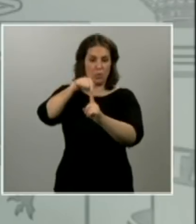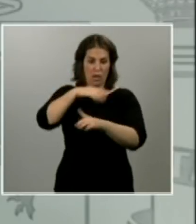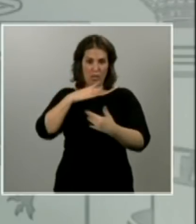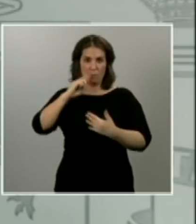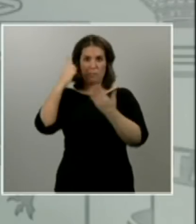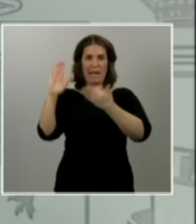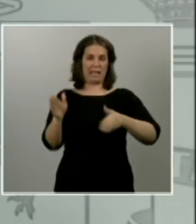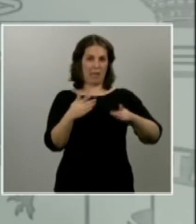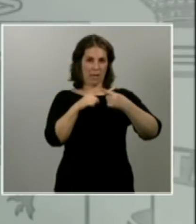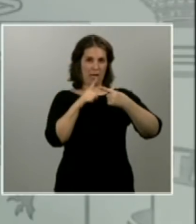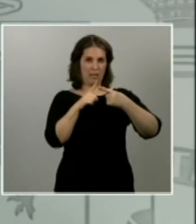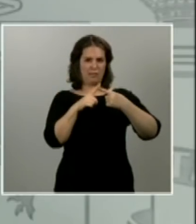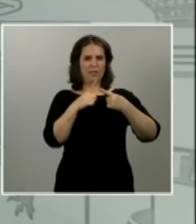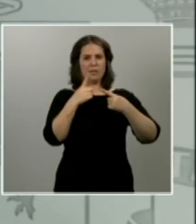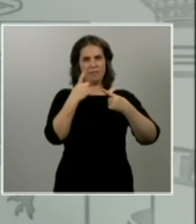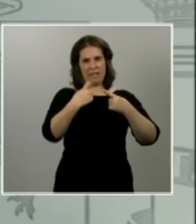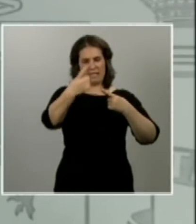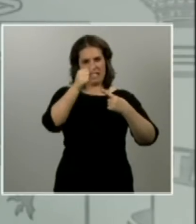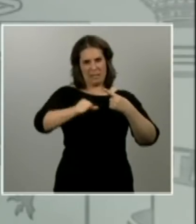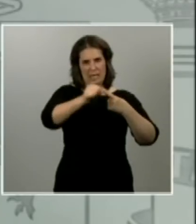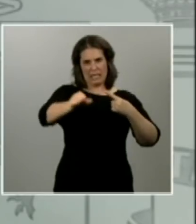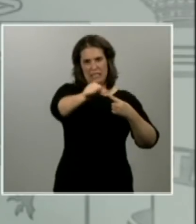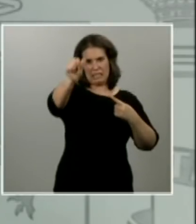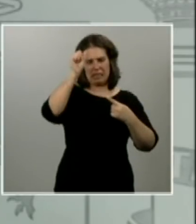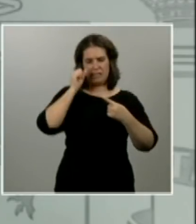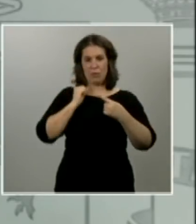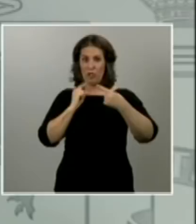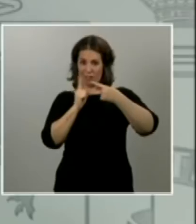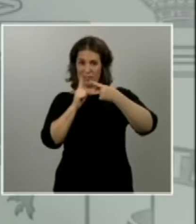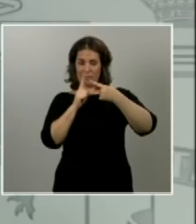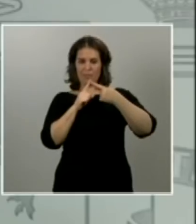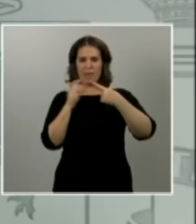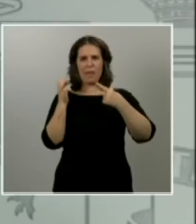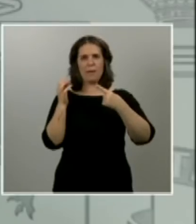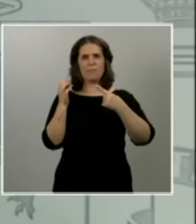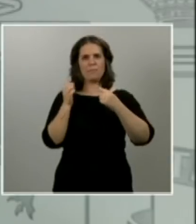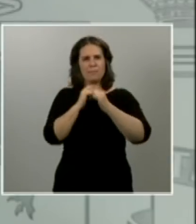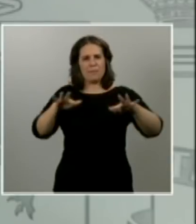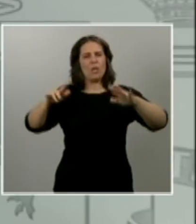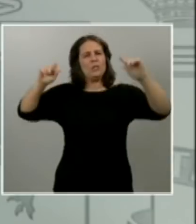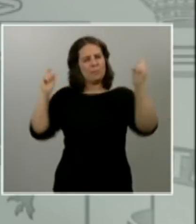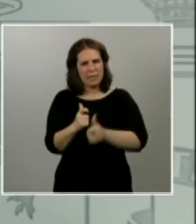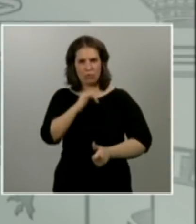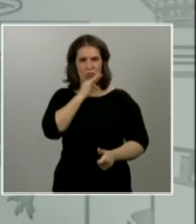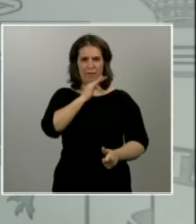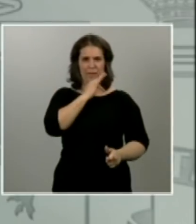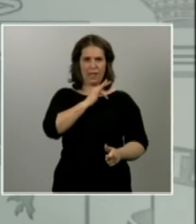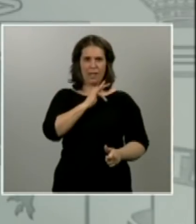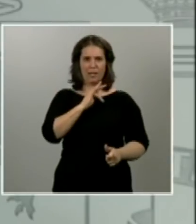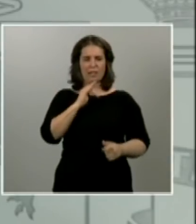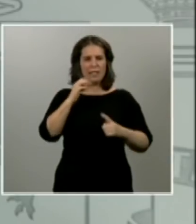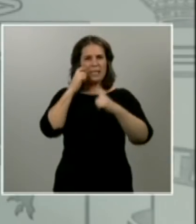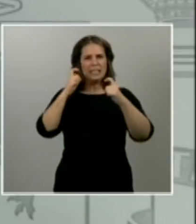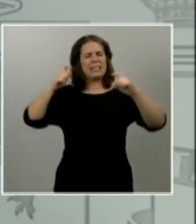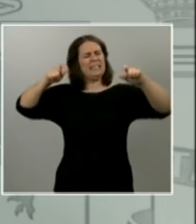unas semanas más, es reducir aún más la propagación, hacer descender los contagios todavía más y de manera